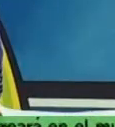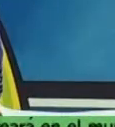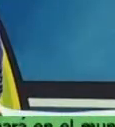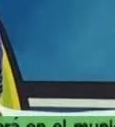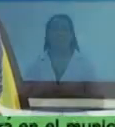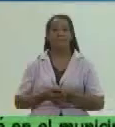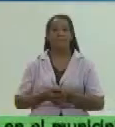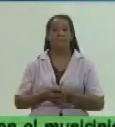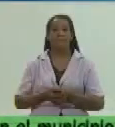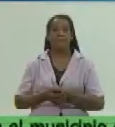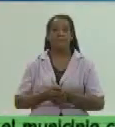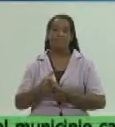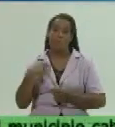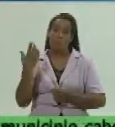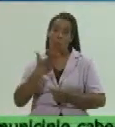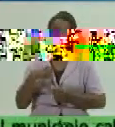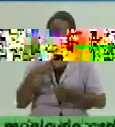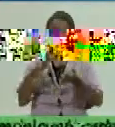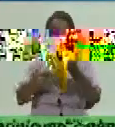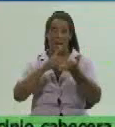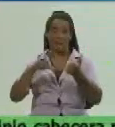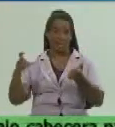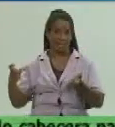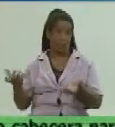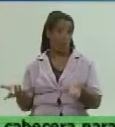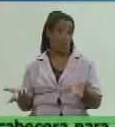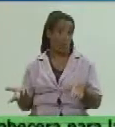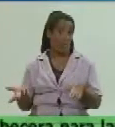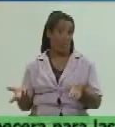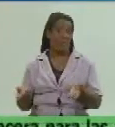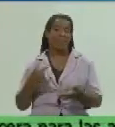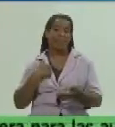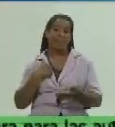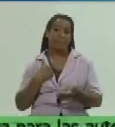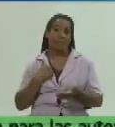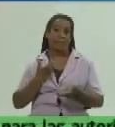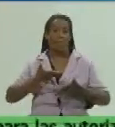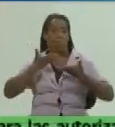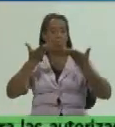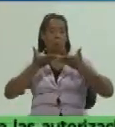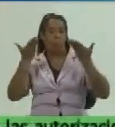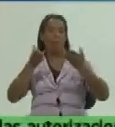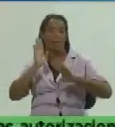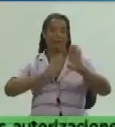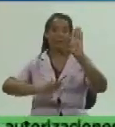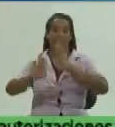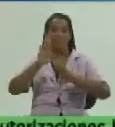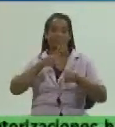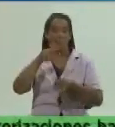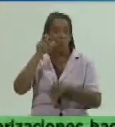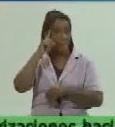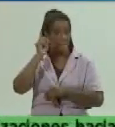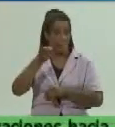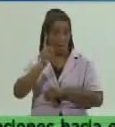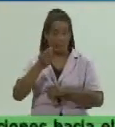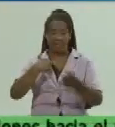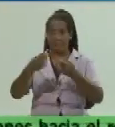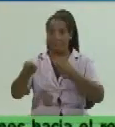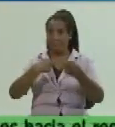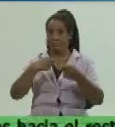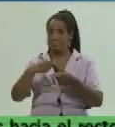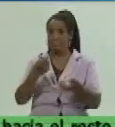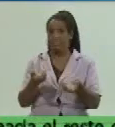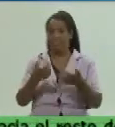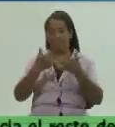nuestro partido comunista promotor y defensor lógicamente de esta nueva política de comercialización de productos incluyendo